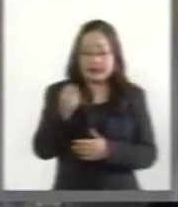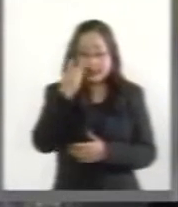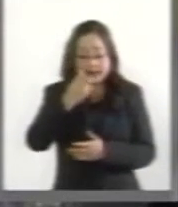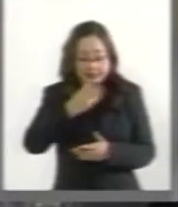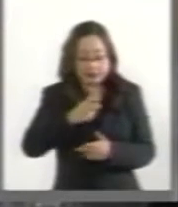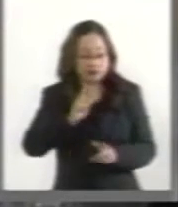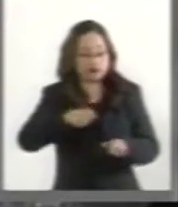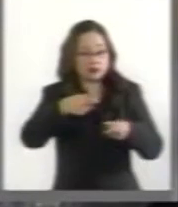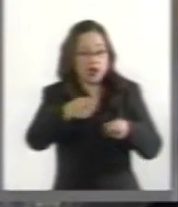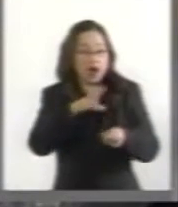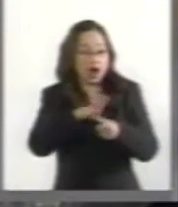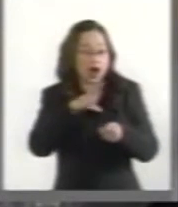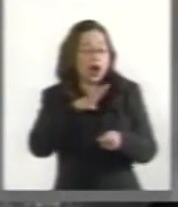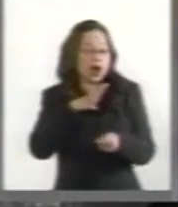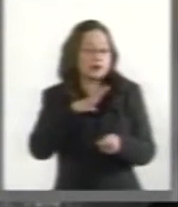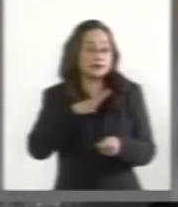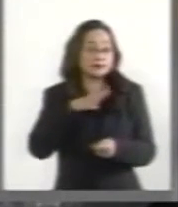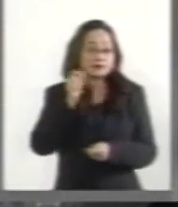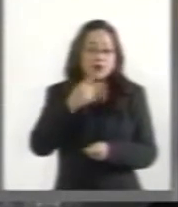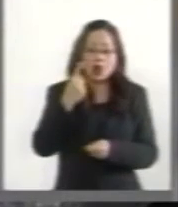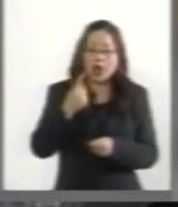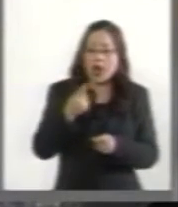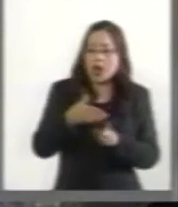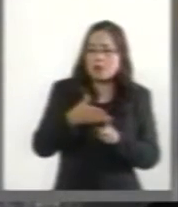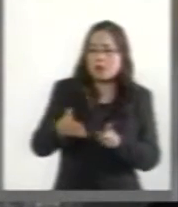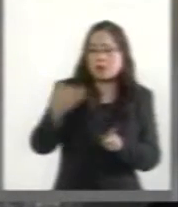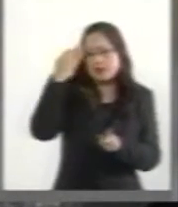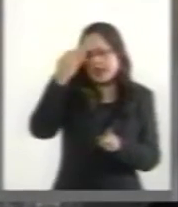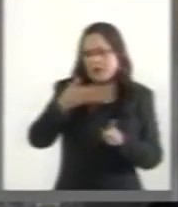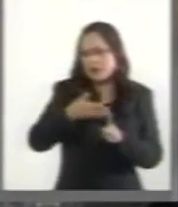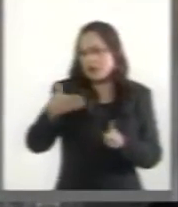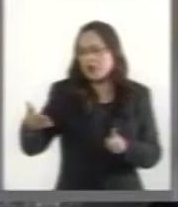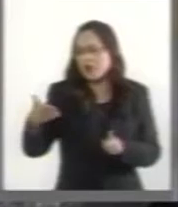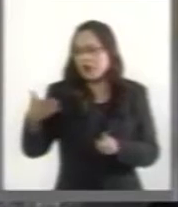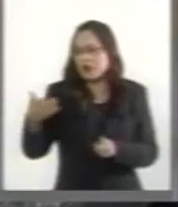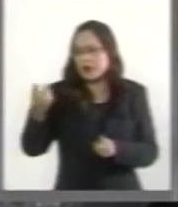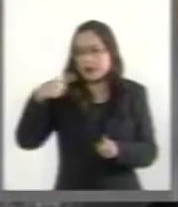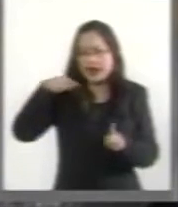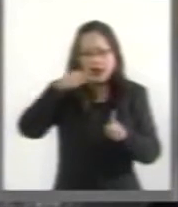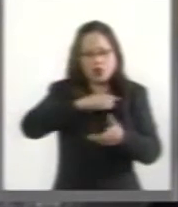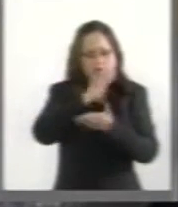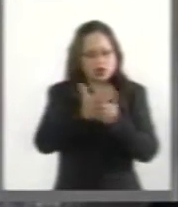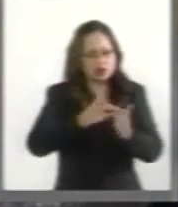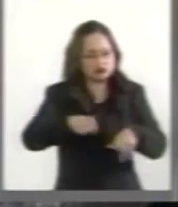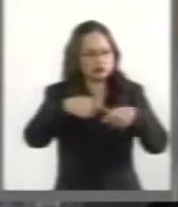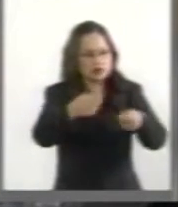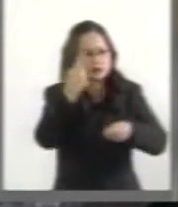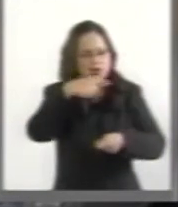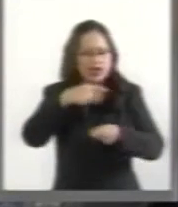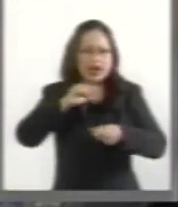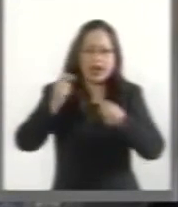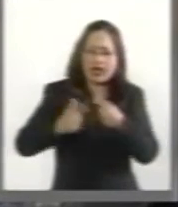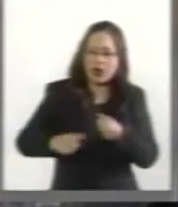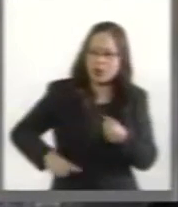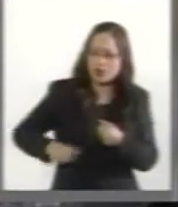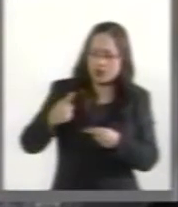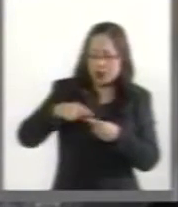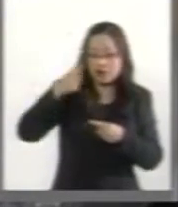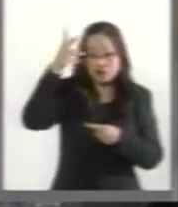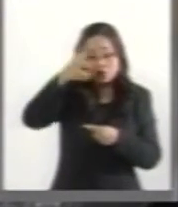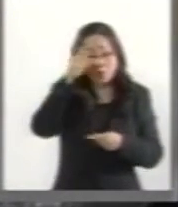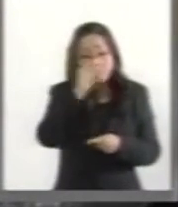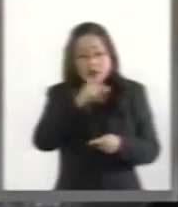mediante los cuales se compromete por años un destino específico para los ingresos públicos futuros